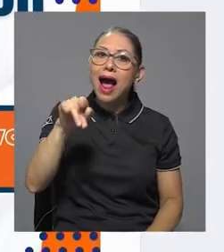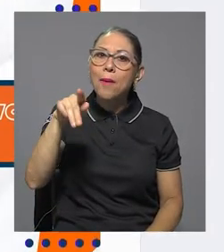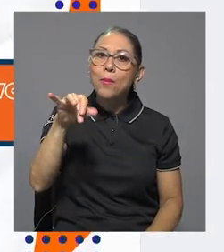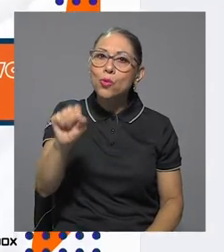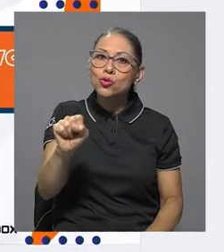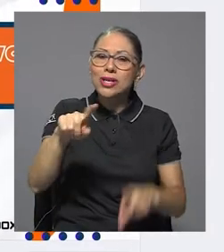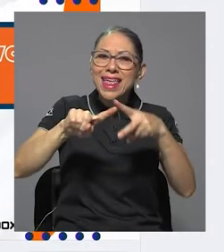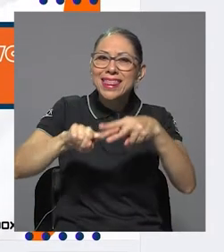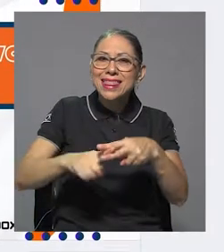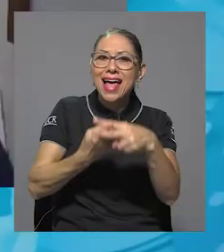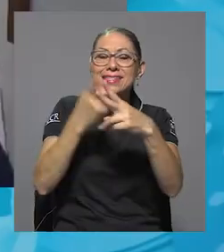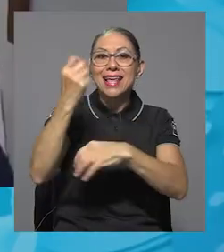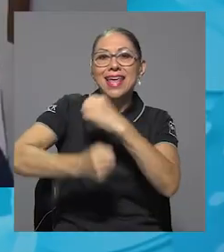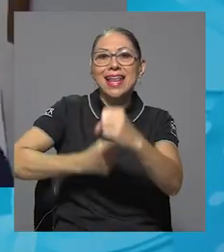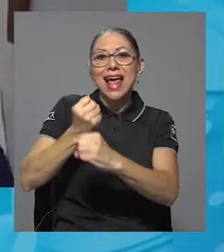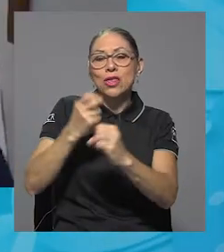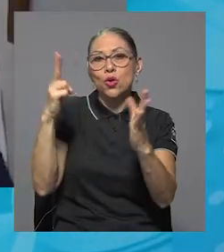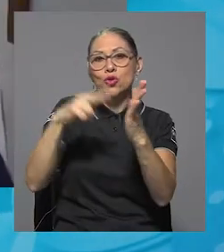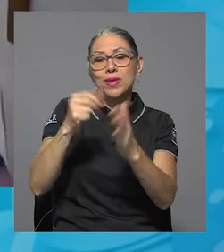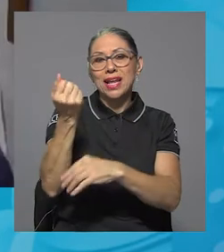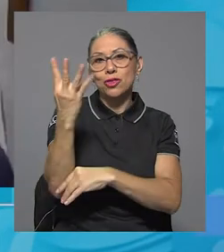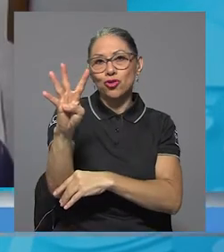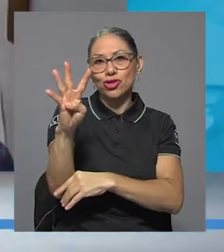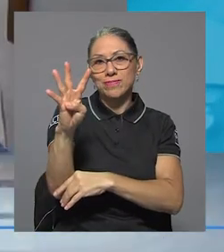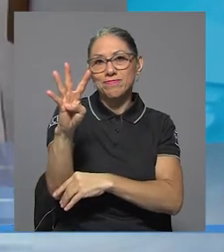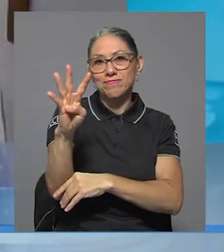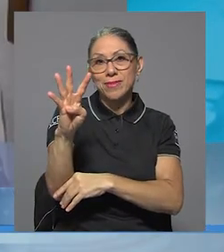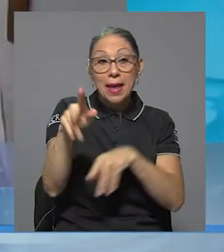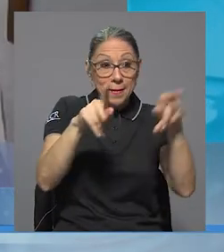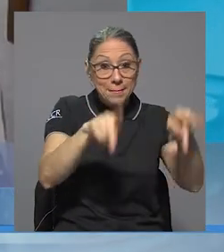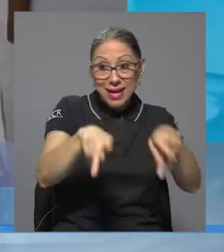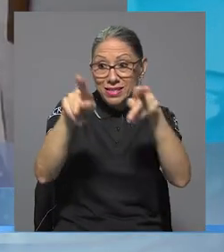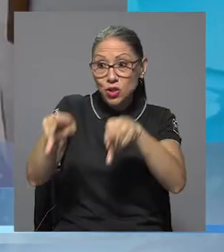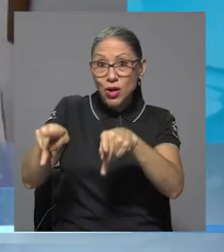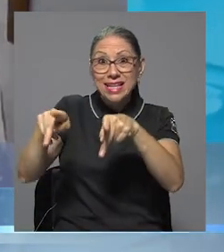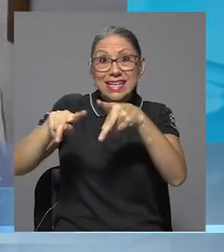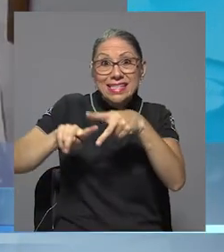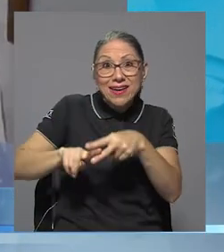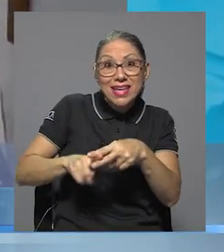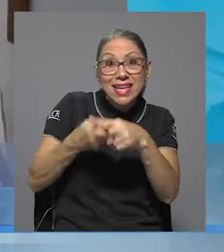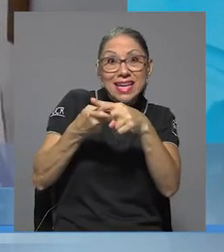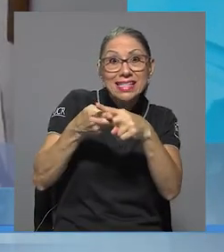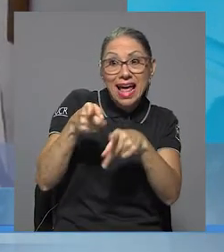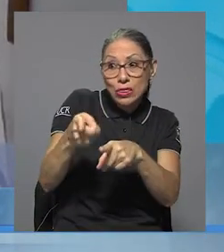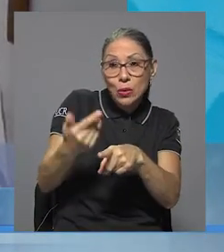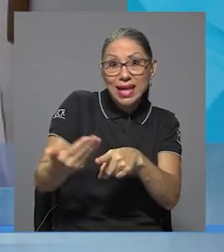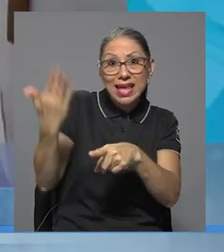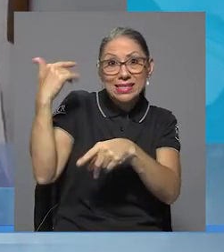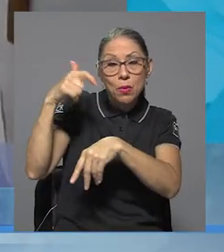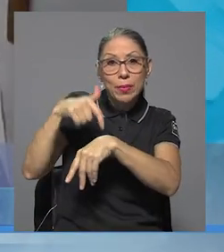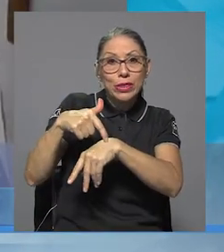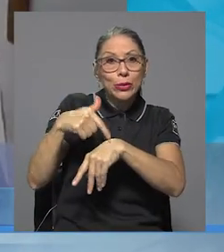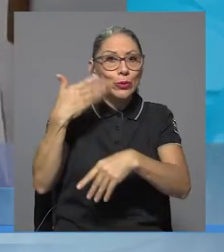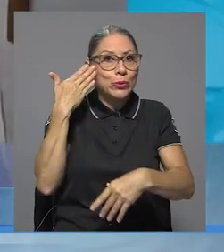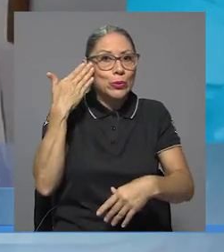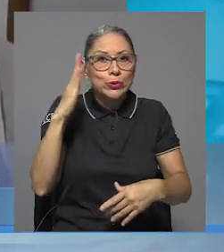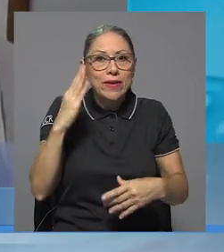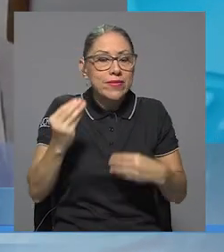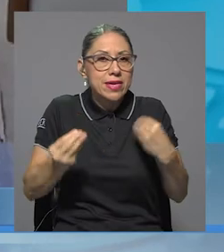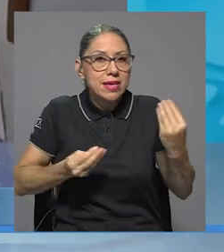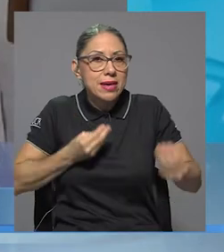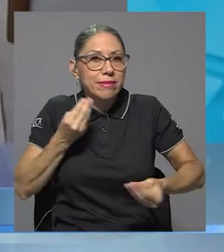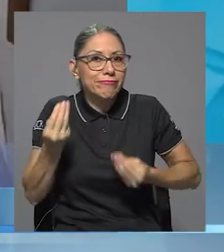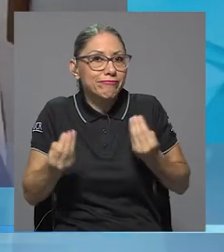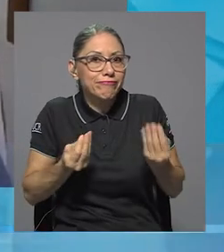2014 y las personas que en ese momento estaban ingresando no sabían en dónde